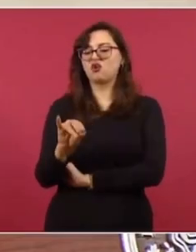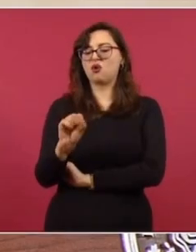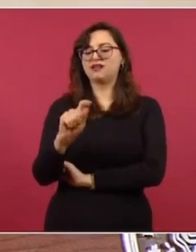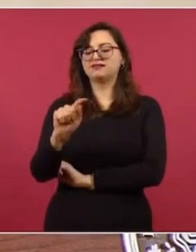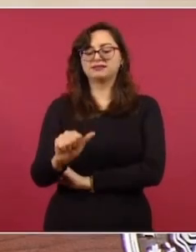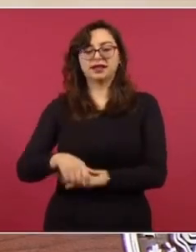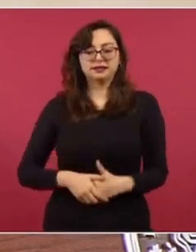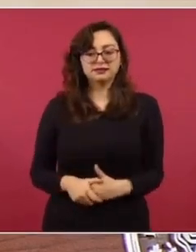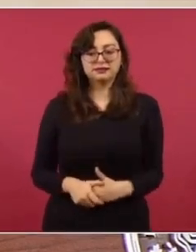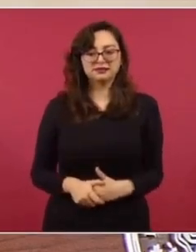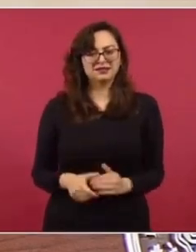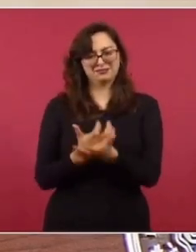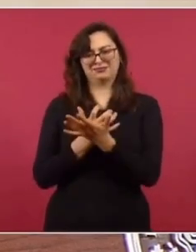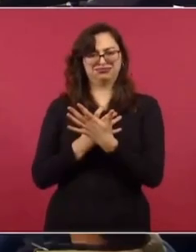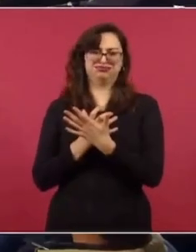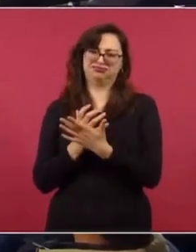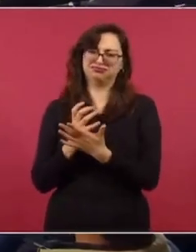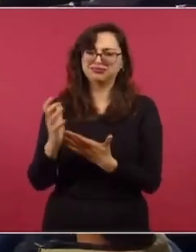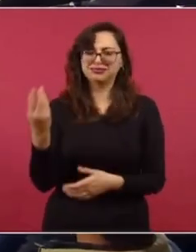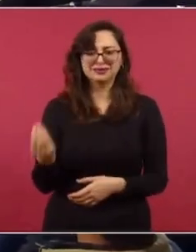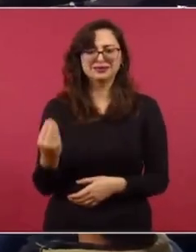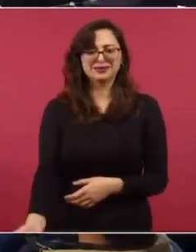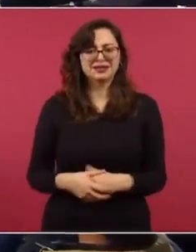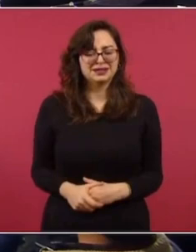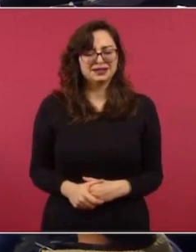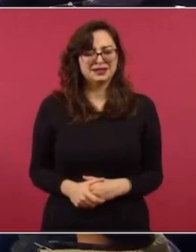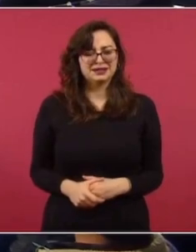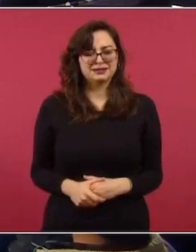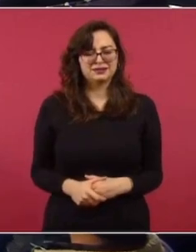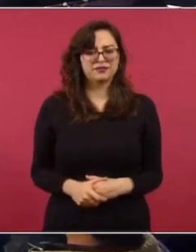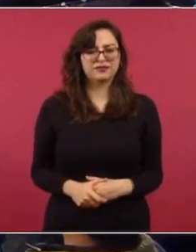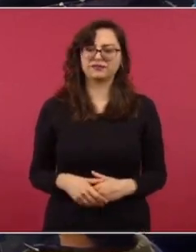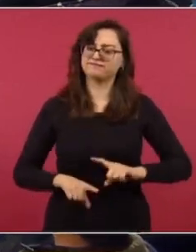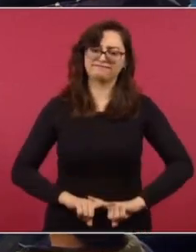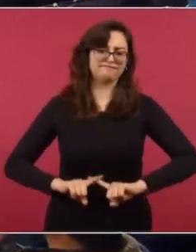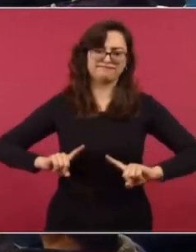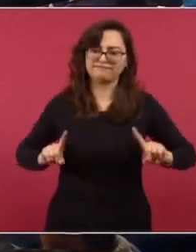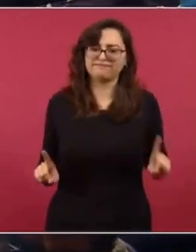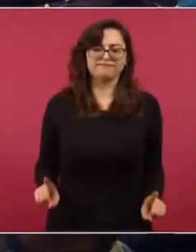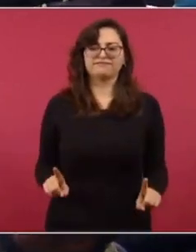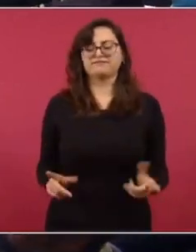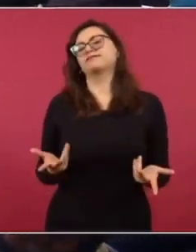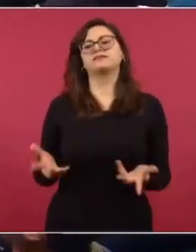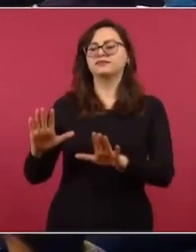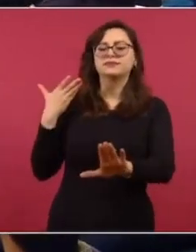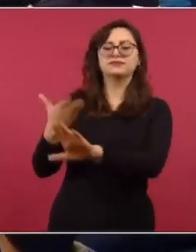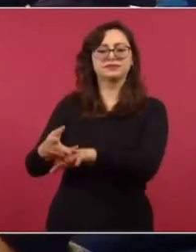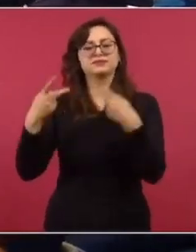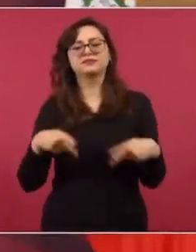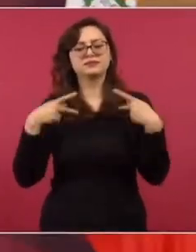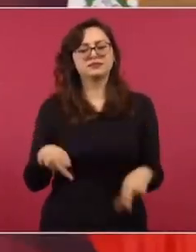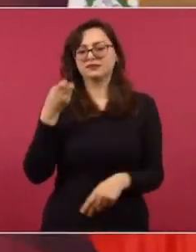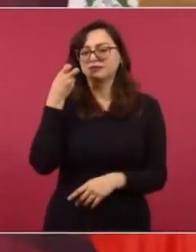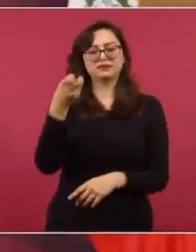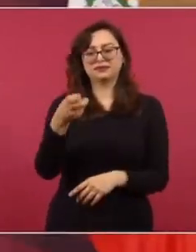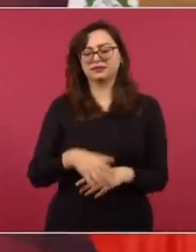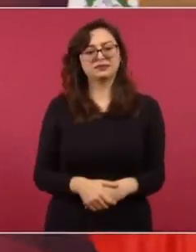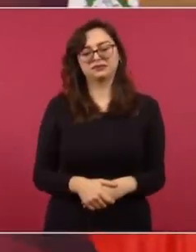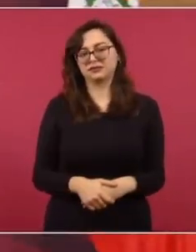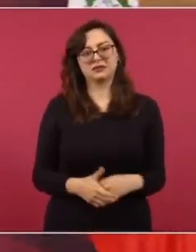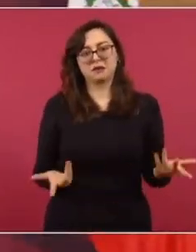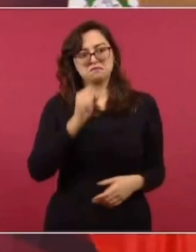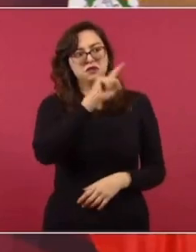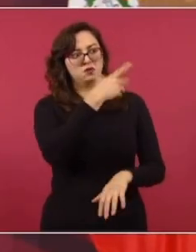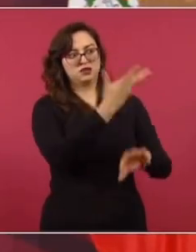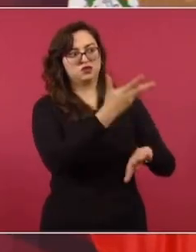terroristas. Todo un exceso es realmente contrario a las libertades, es una ofensa al estatus de la libertad,